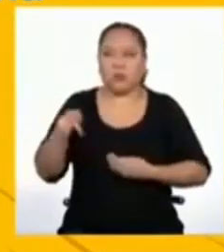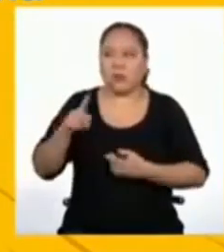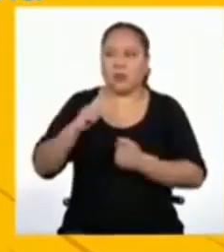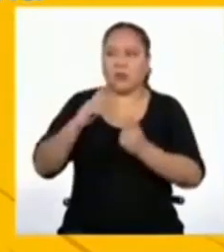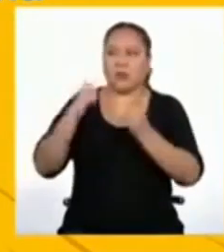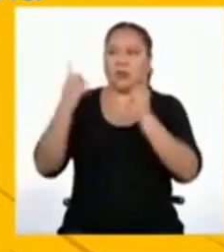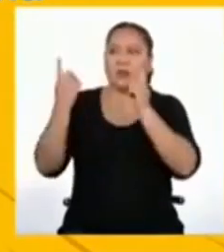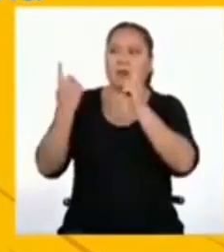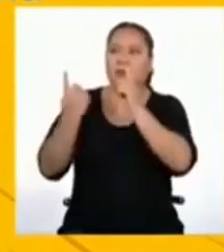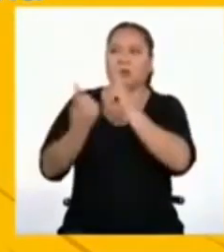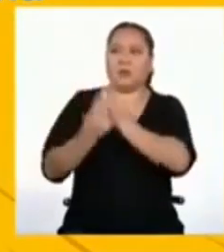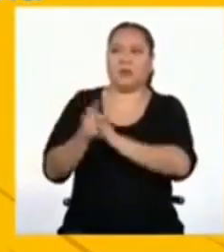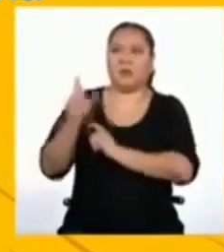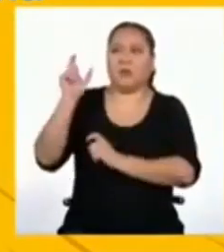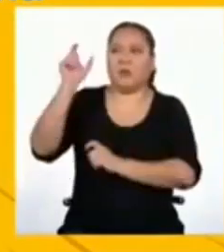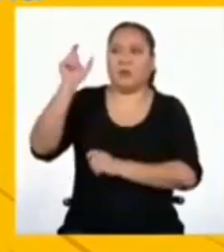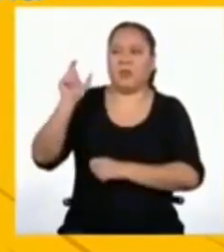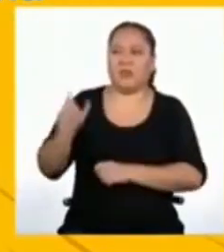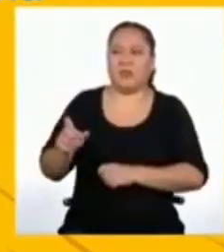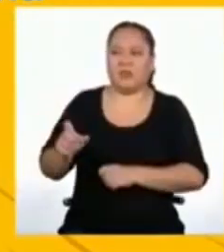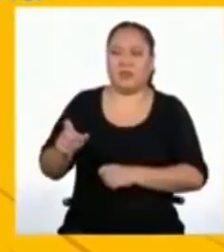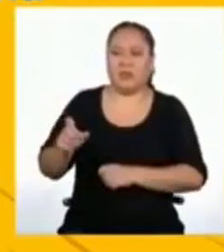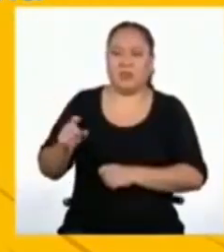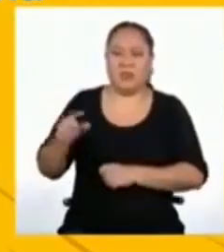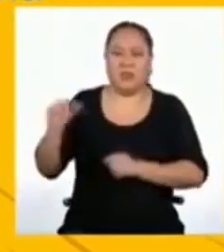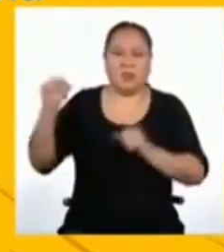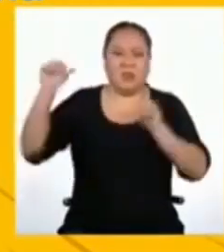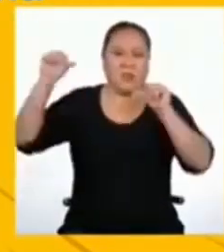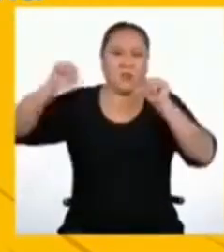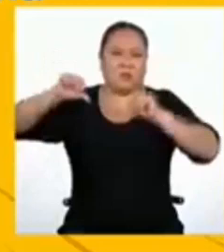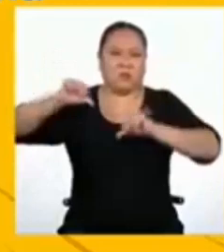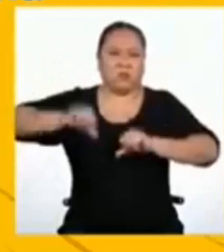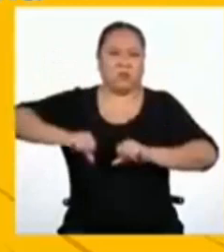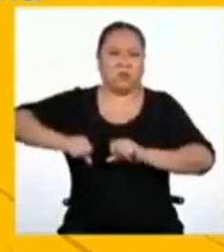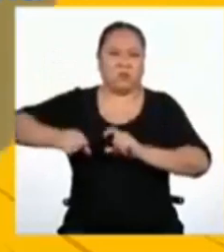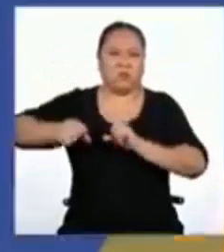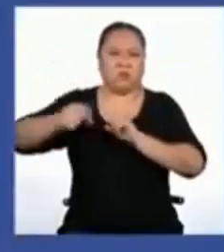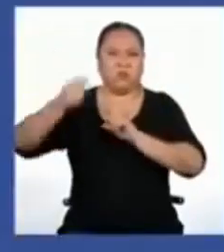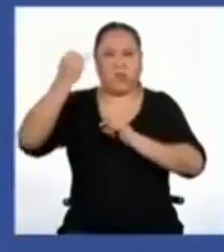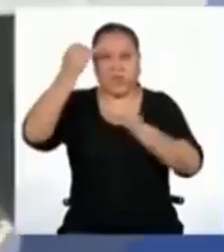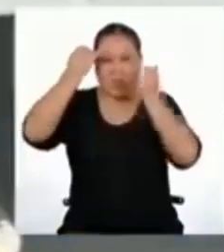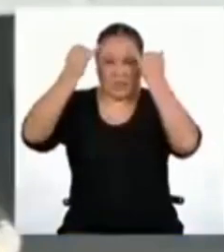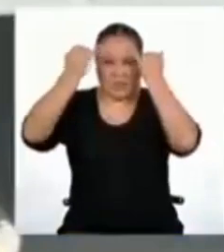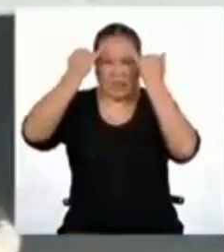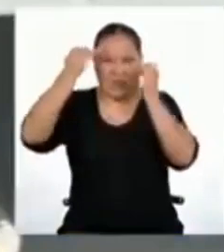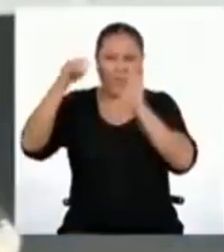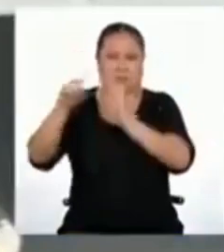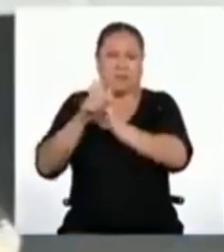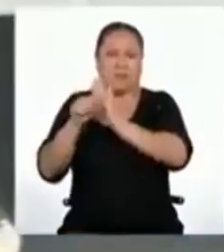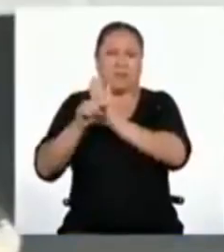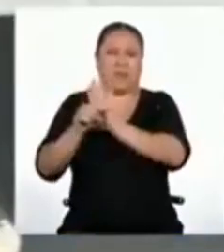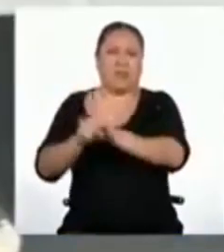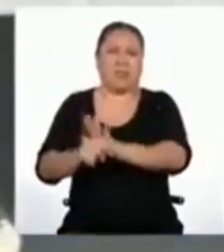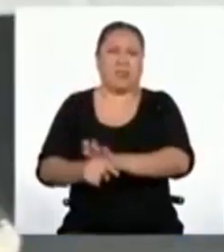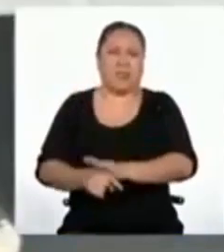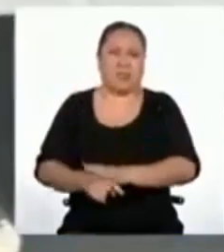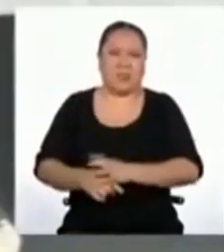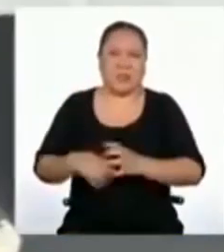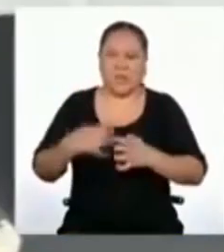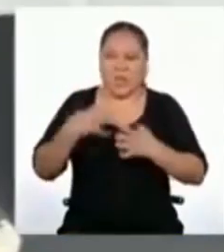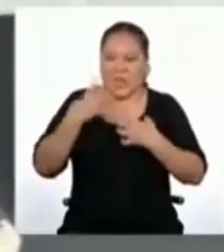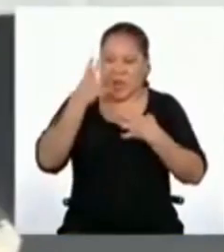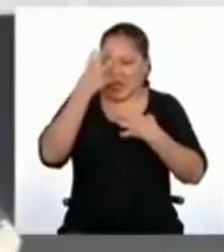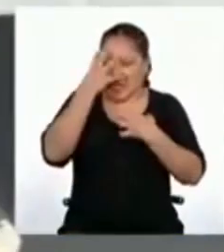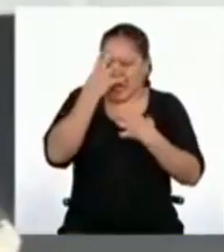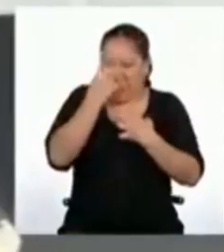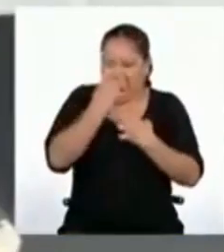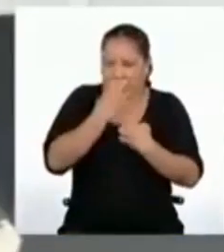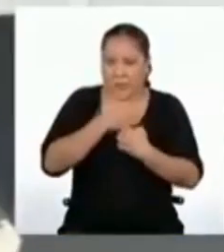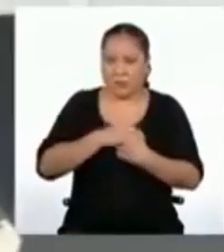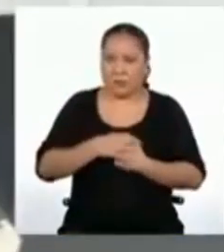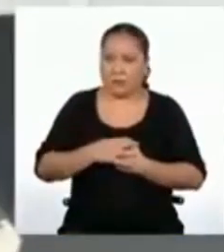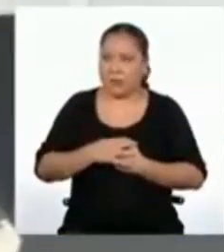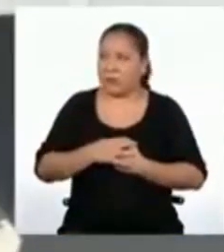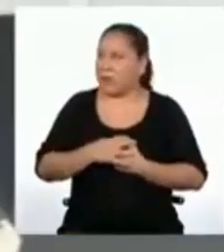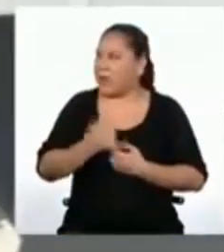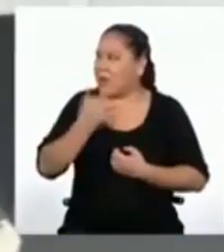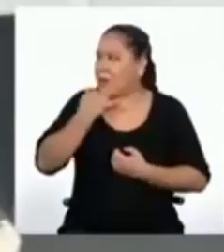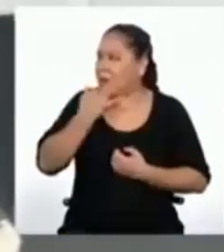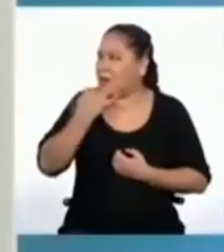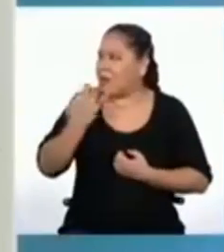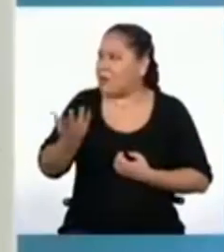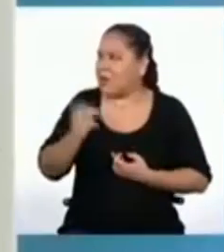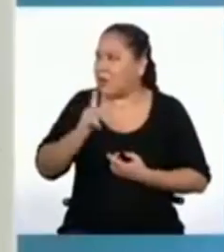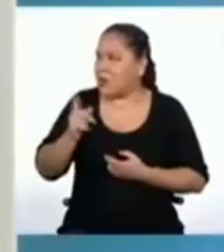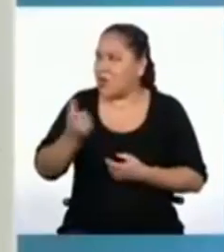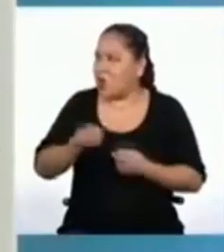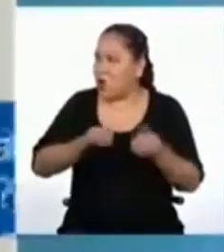una persona muy pesimista o amargada. Uy, ¿y qué consecuencias puede traer dicha ira mal